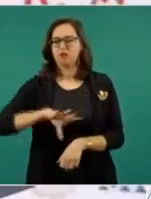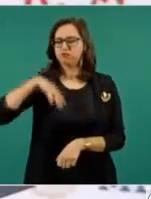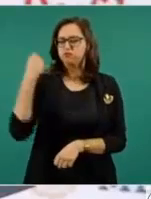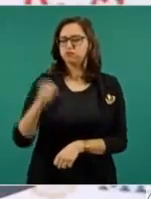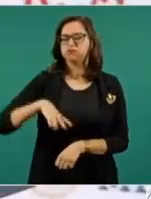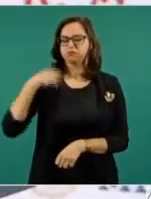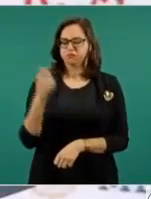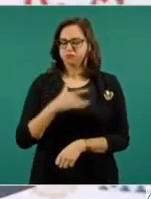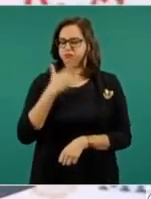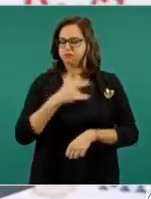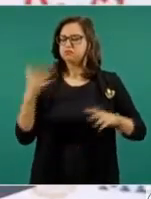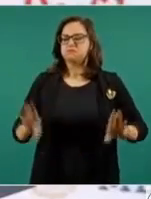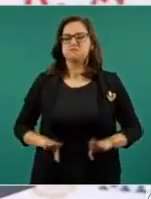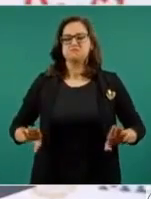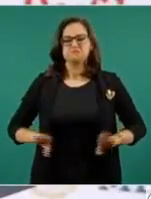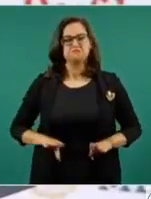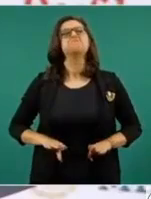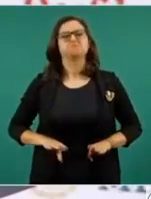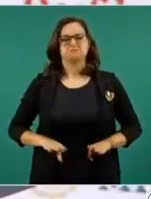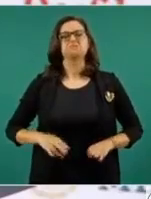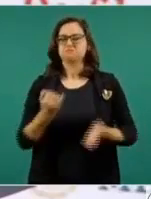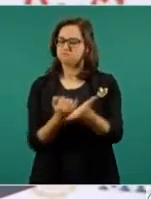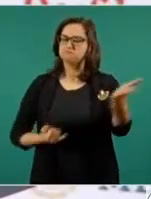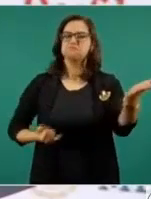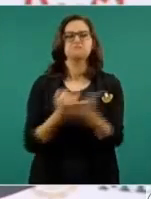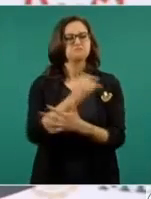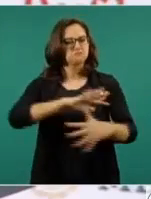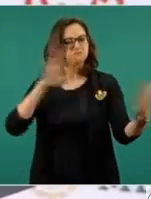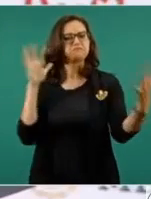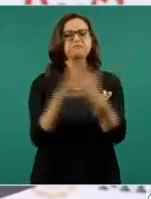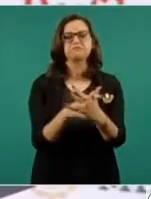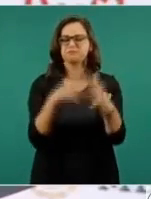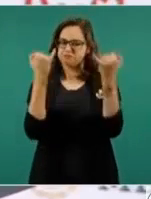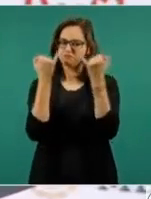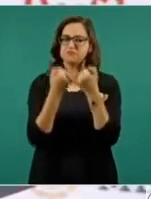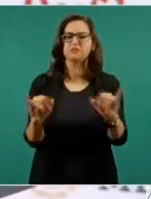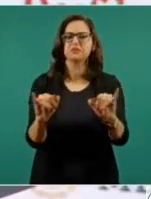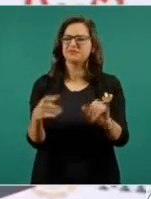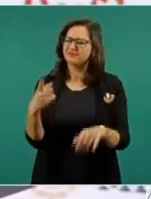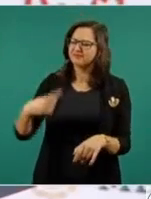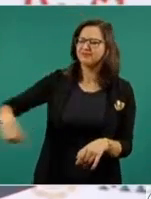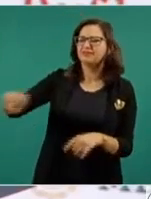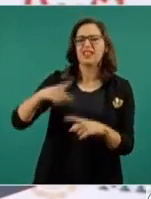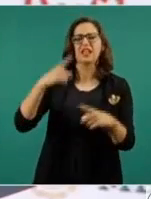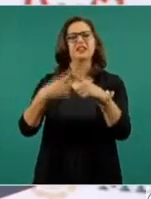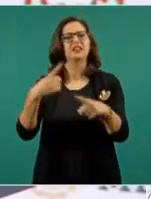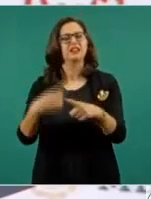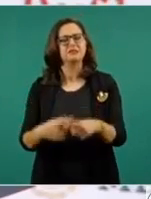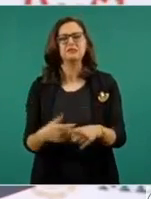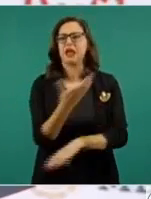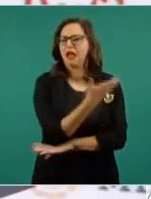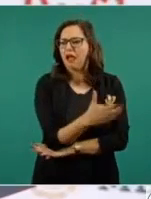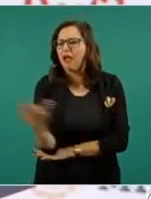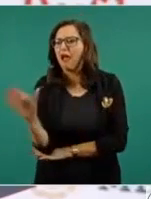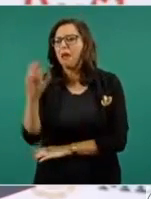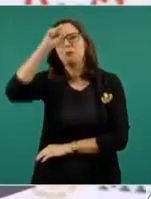el medio para emanciparse. Se trataba de campesinos, mineros, trabajadores